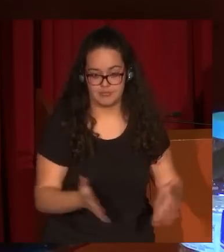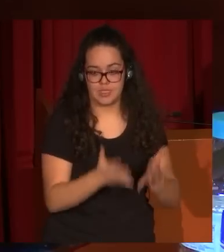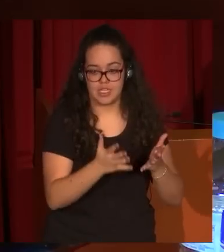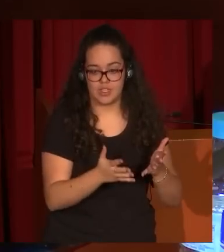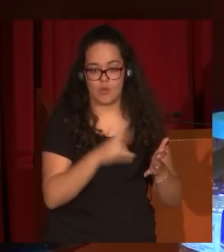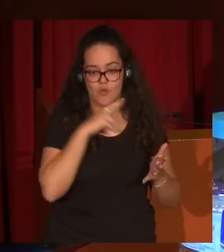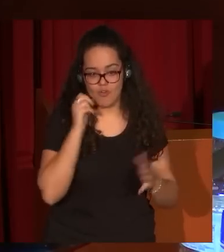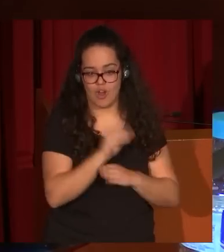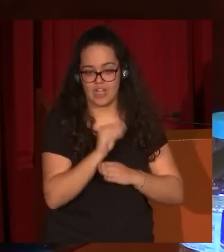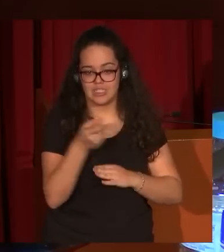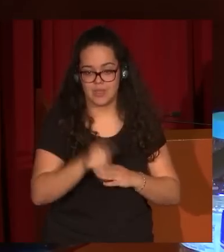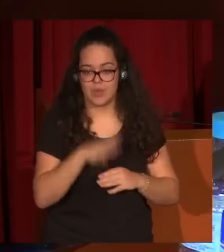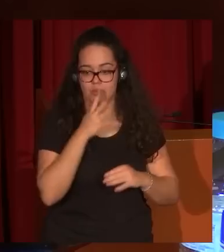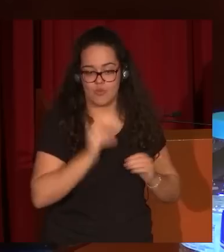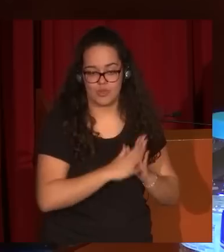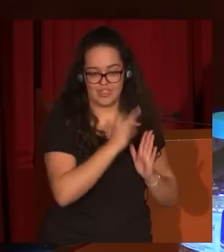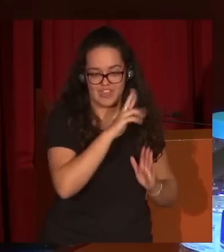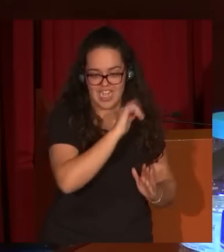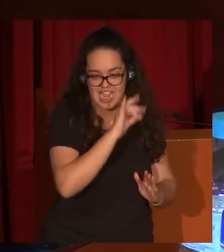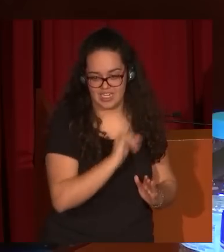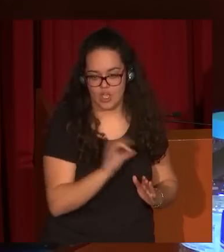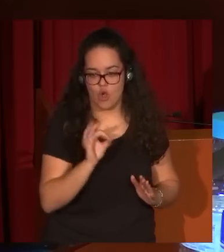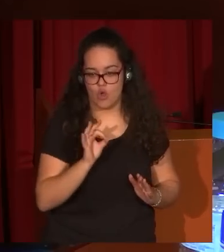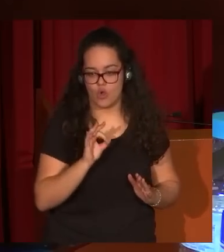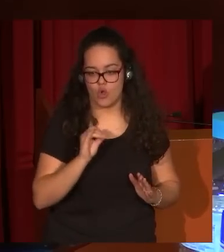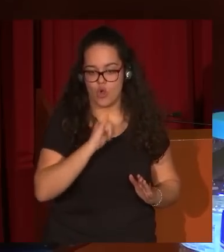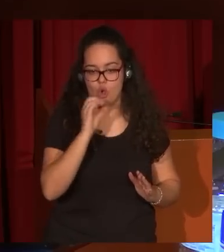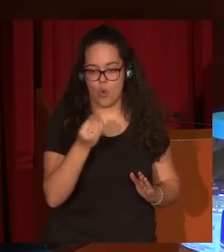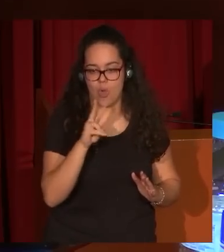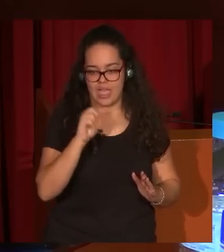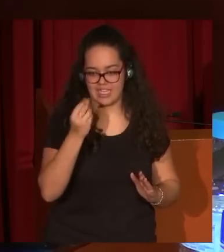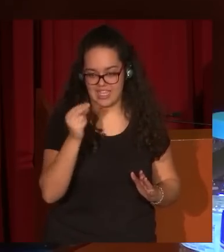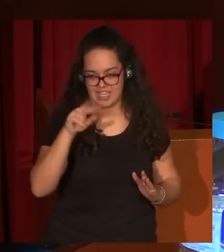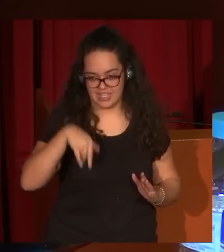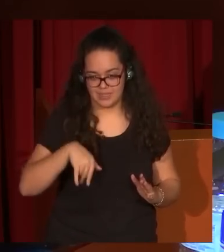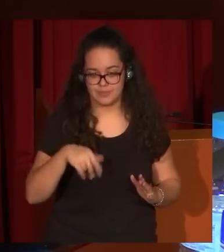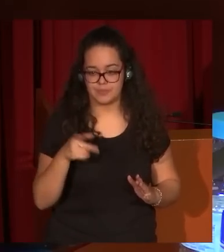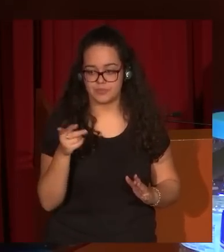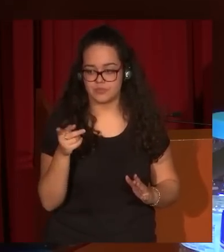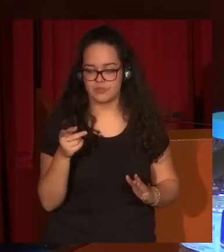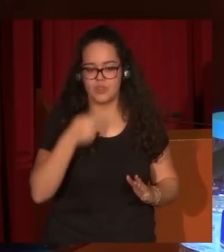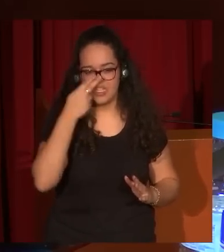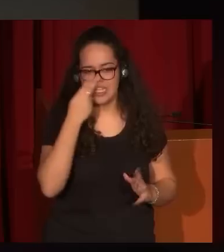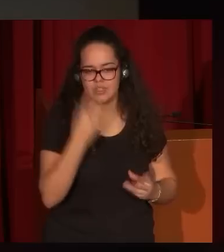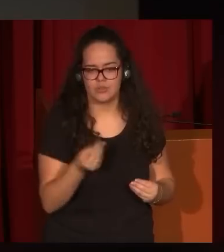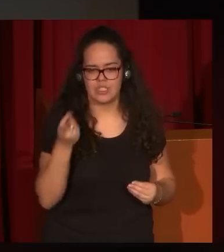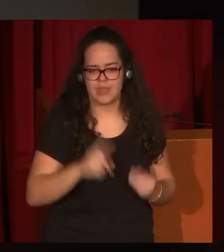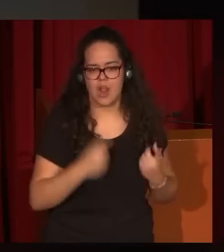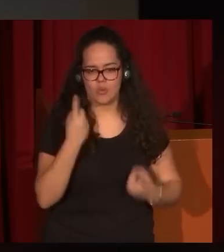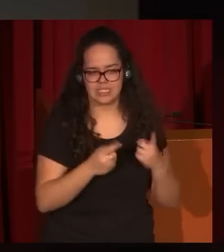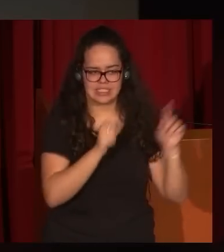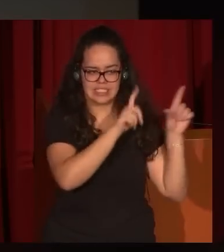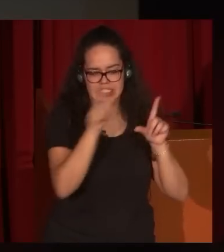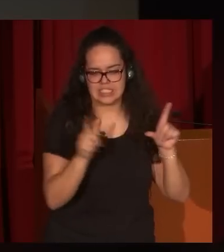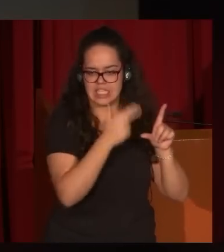historiadores como la Fuente Ferrari o el propio Joaquín de la Puente. Y son muy interesantes algunas escenas